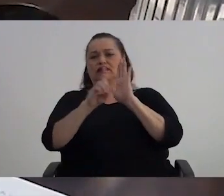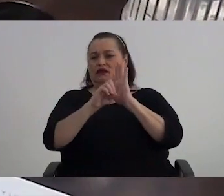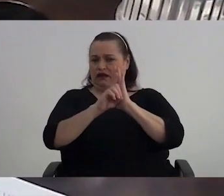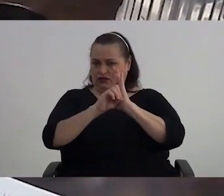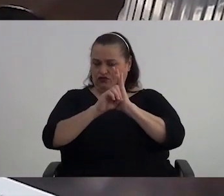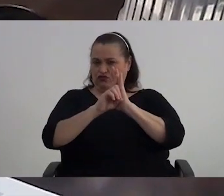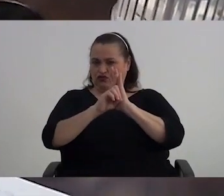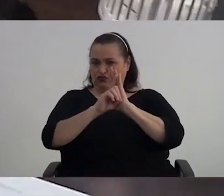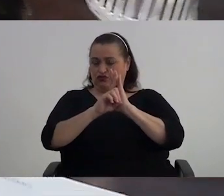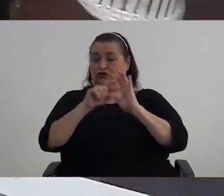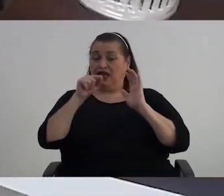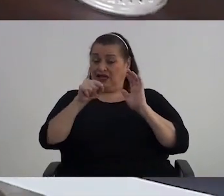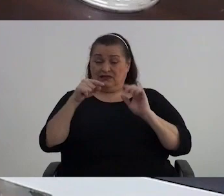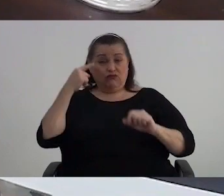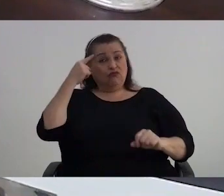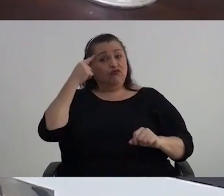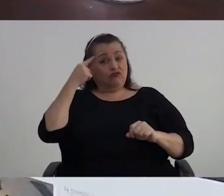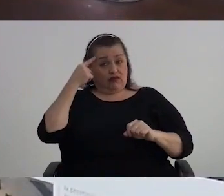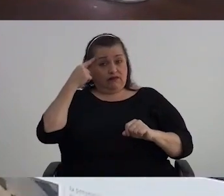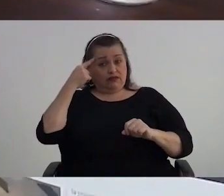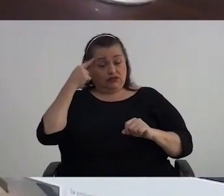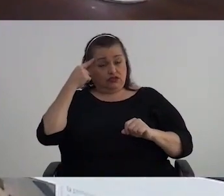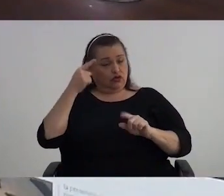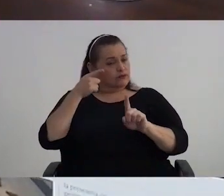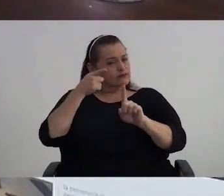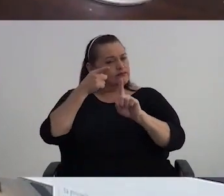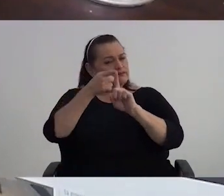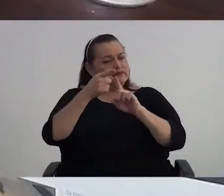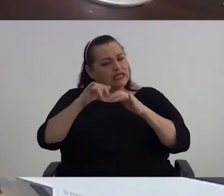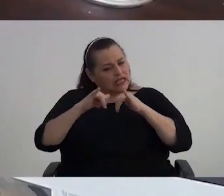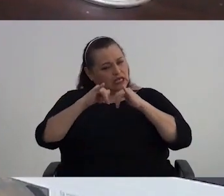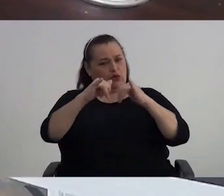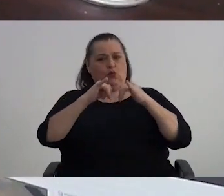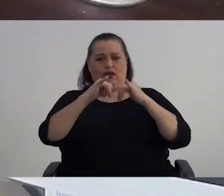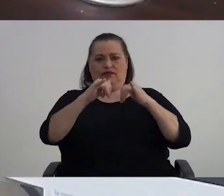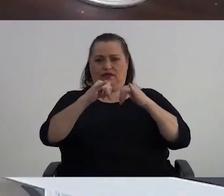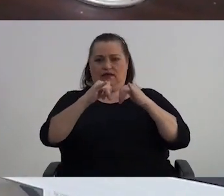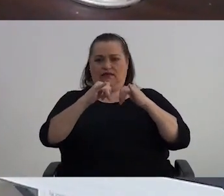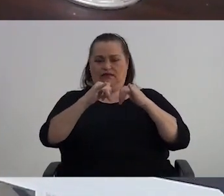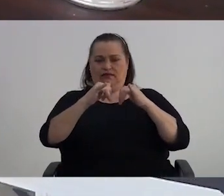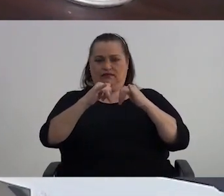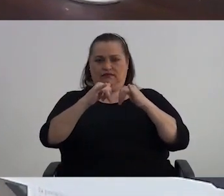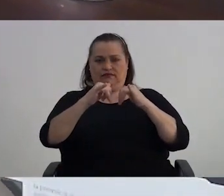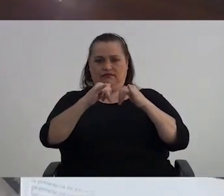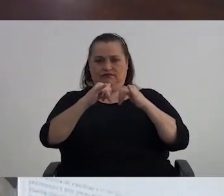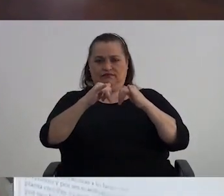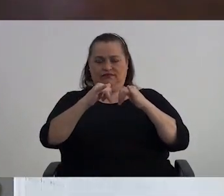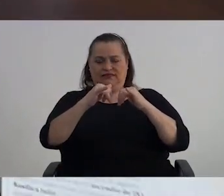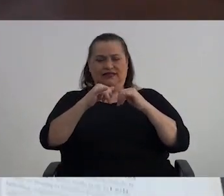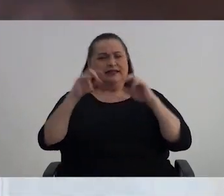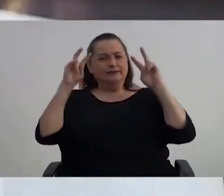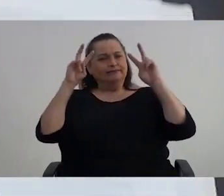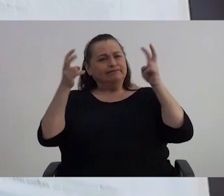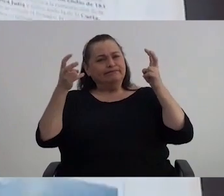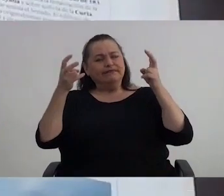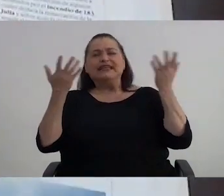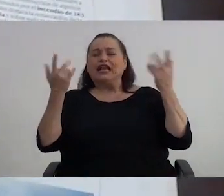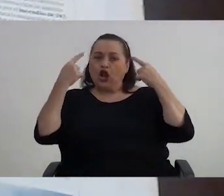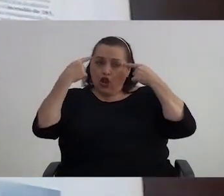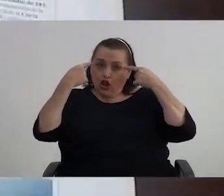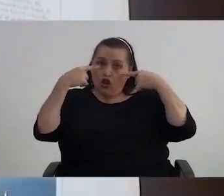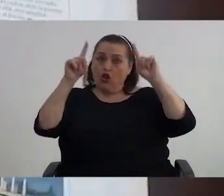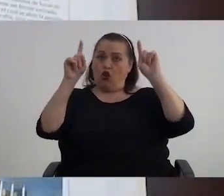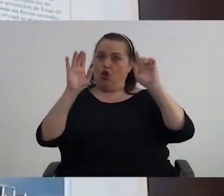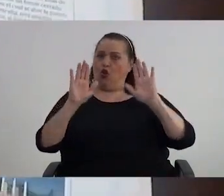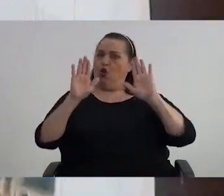Esta reflexión se trata de igualdad. Se trata de logros